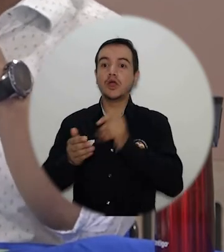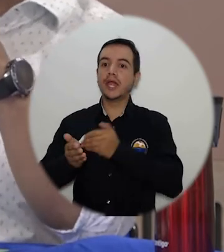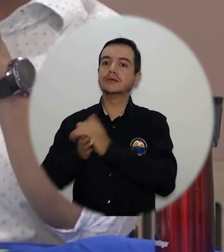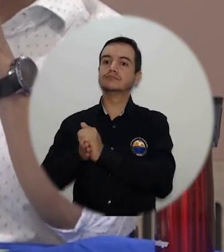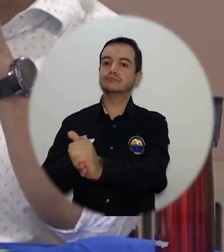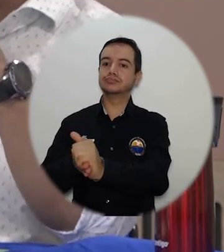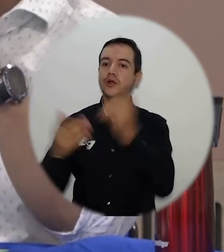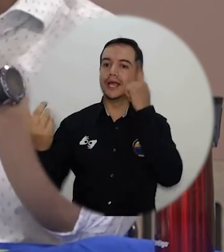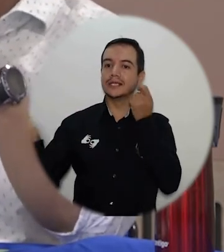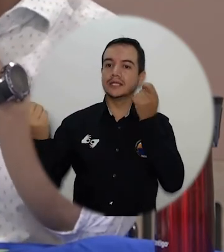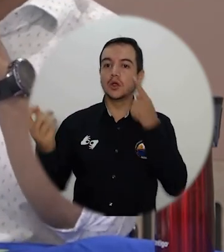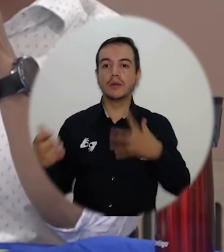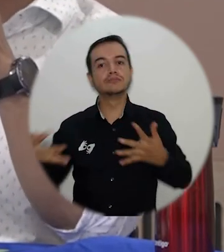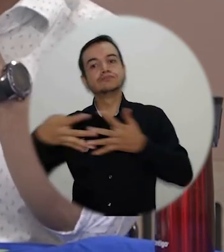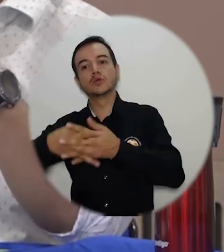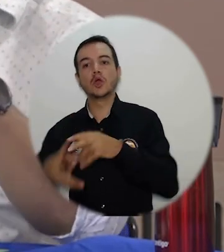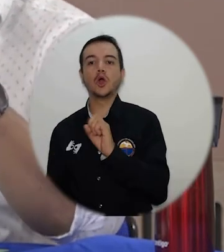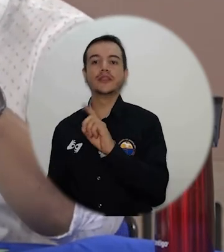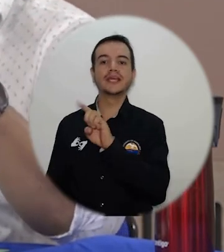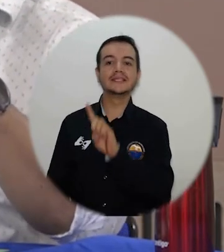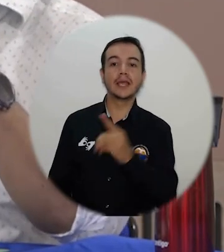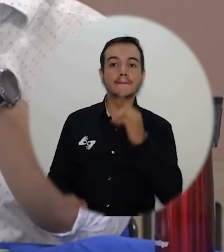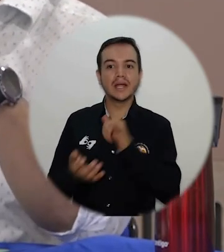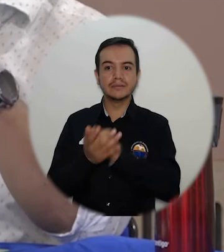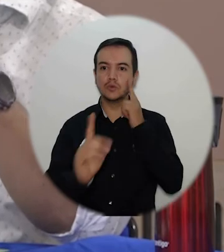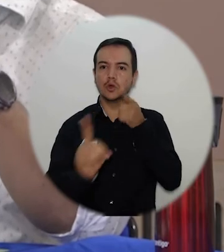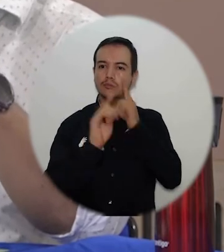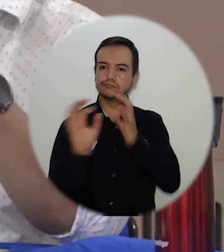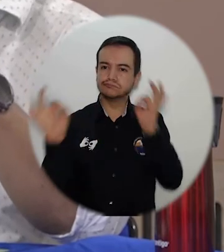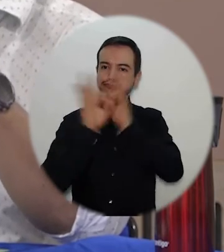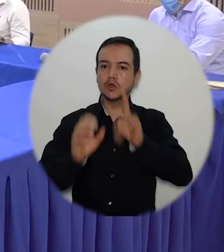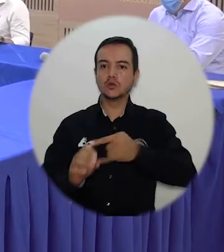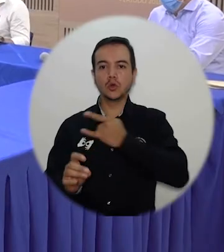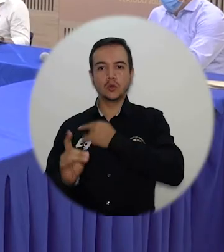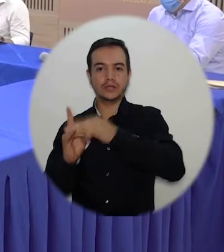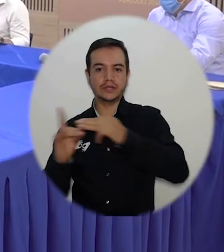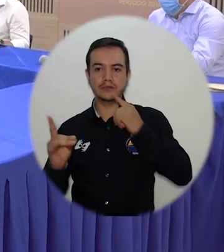desde lo que hace en formación, en investigación, en transferencia y creación de conocimiento y valor social.